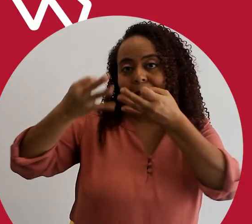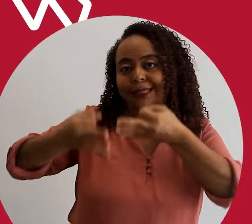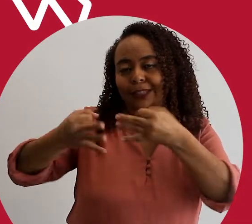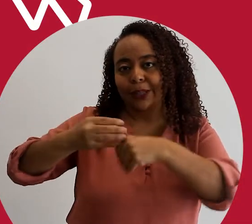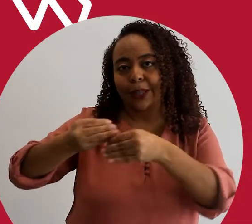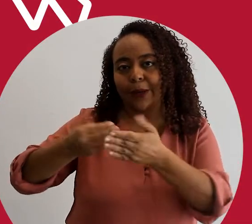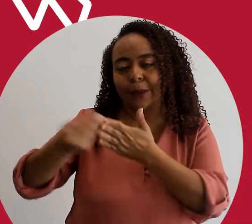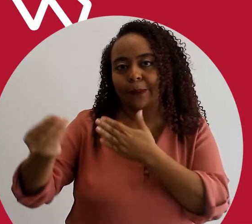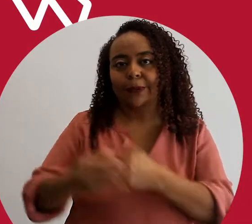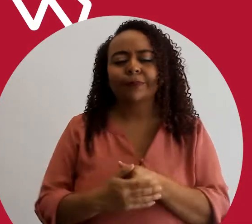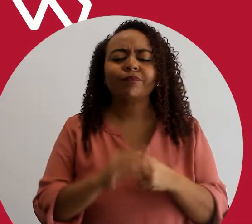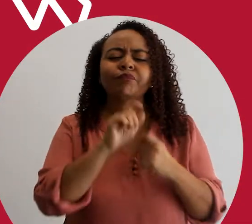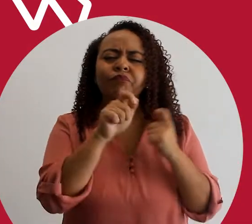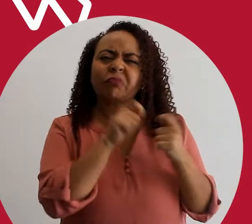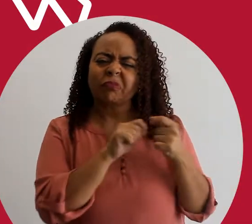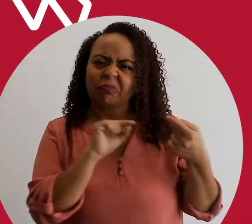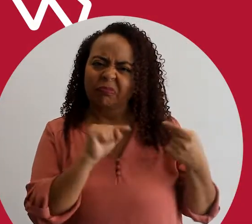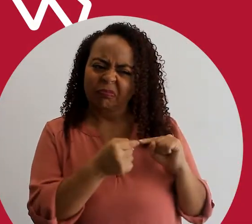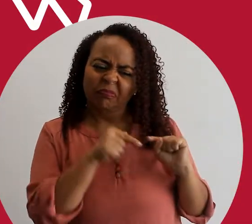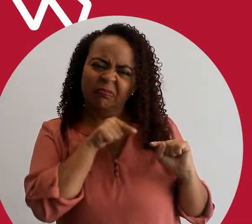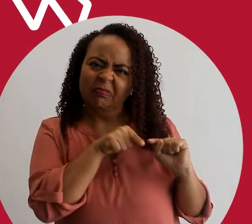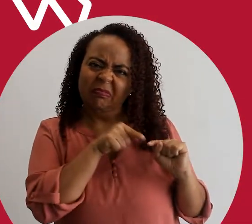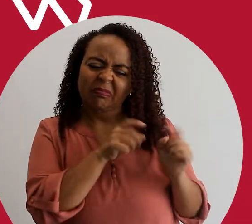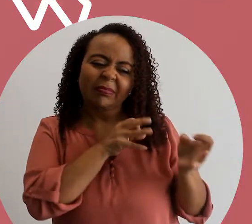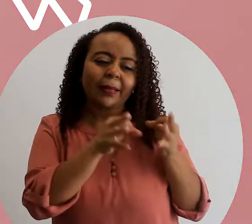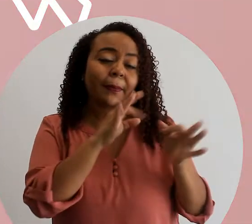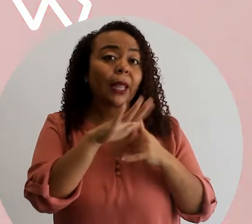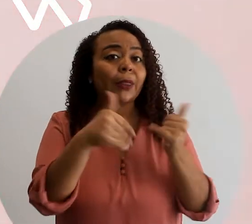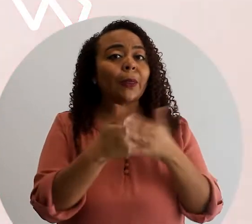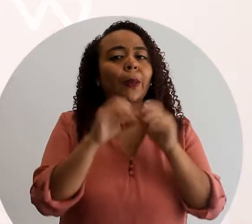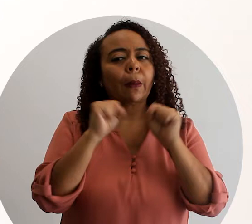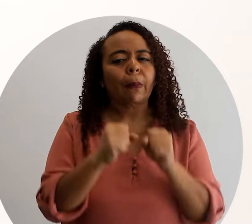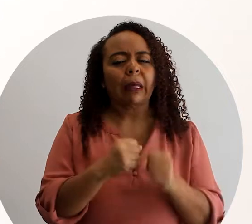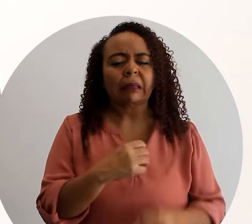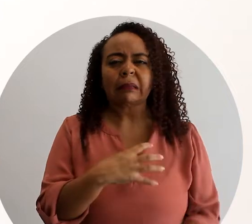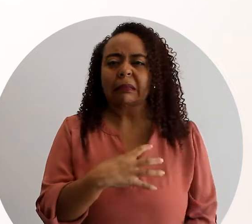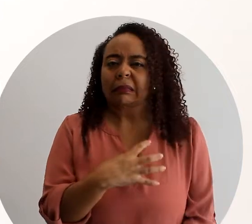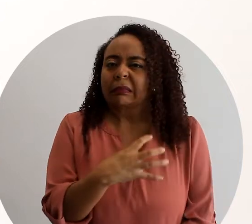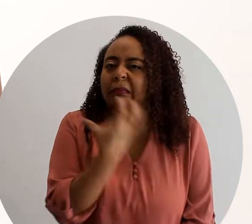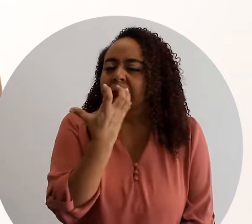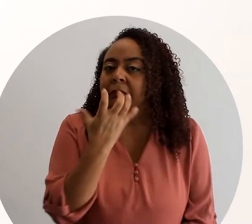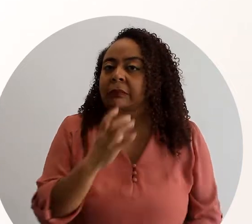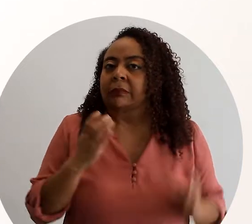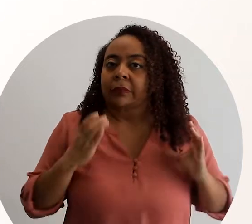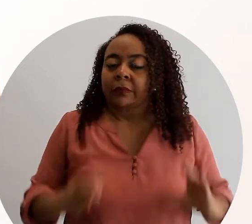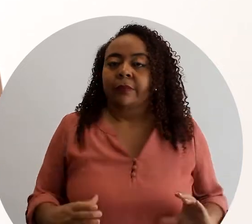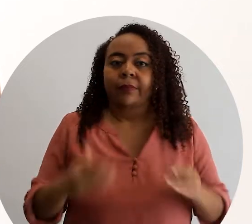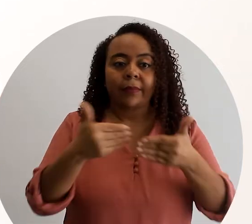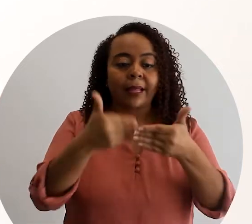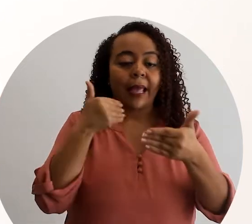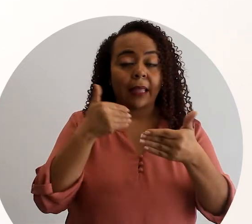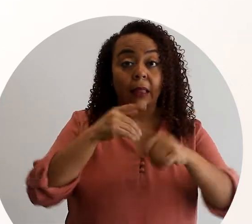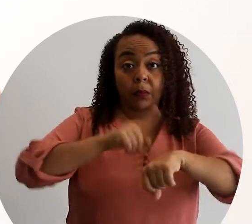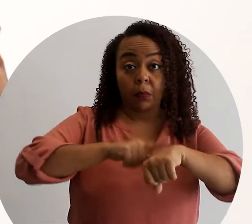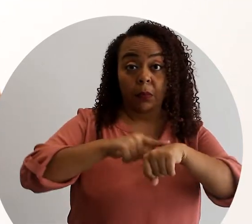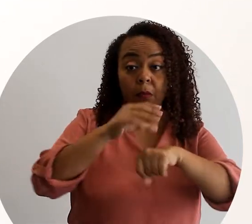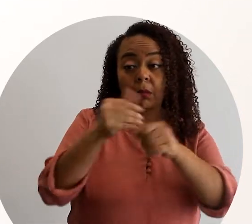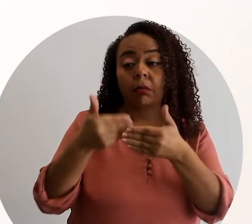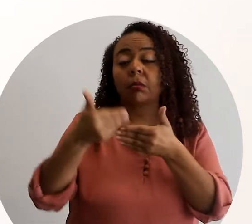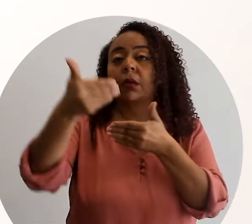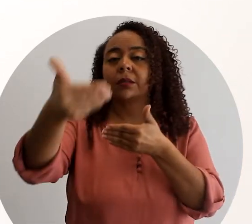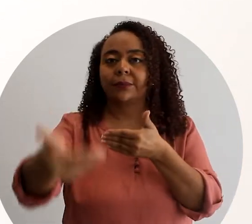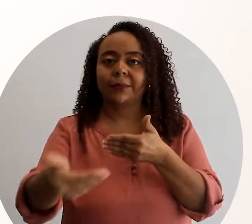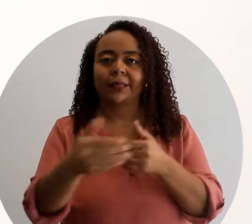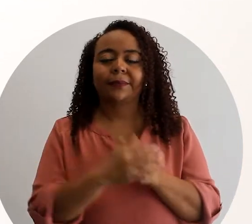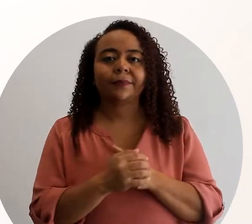Los puntos de dolor describen todo aquello que puede generar molestias a la clientela antes, durante y después de intentar